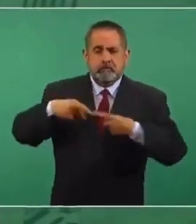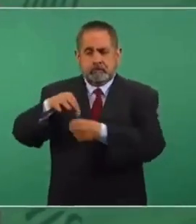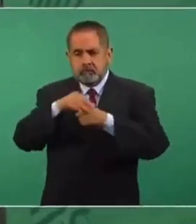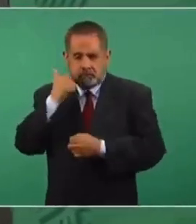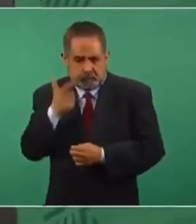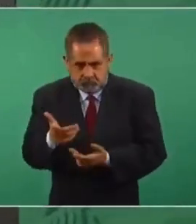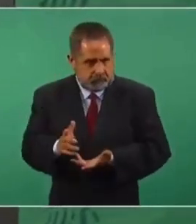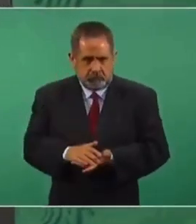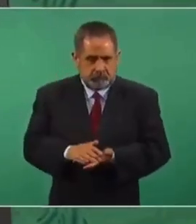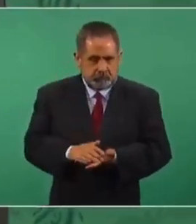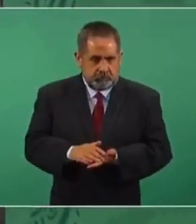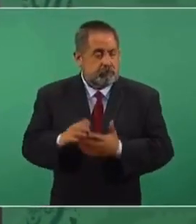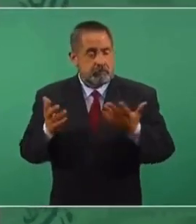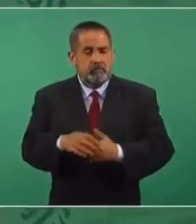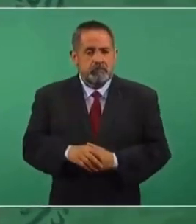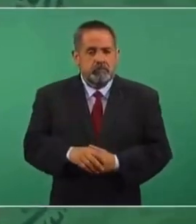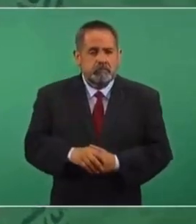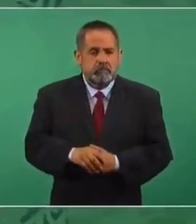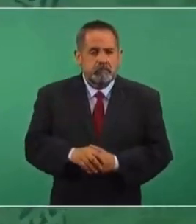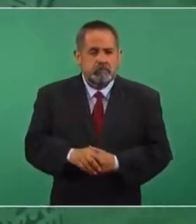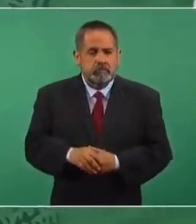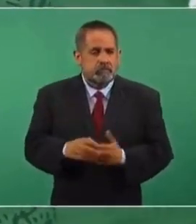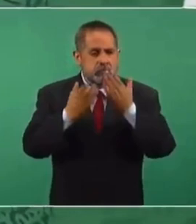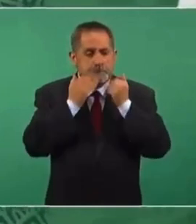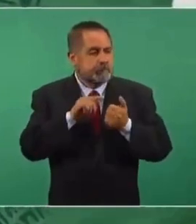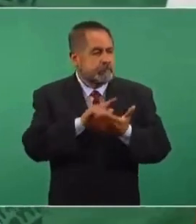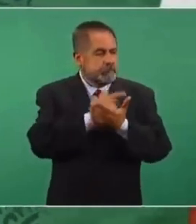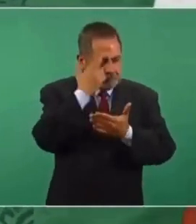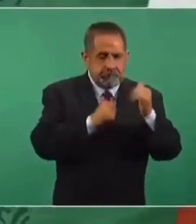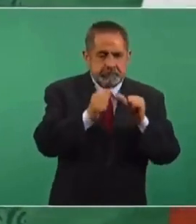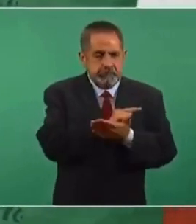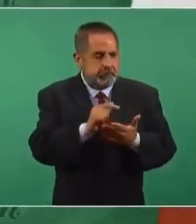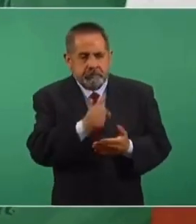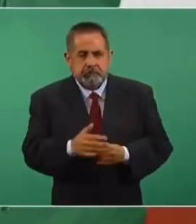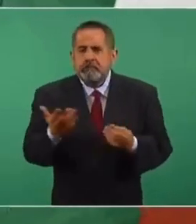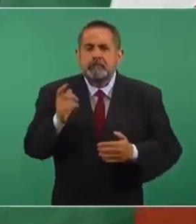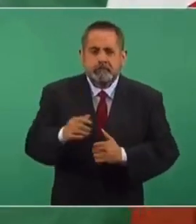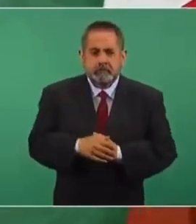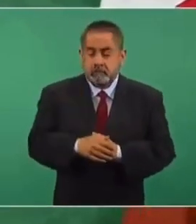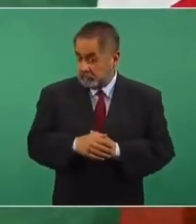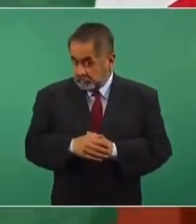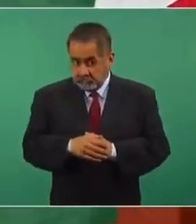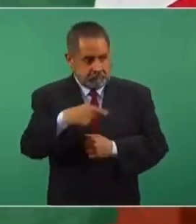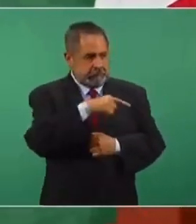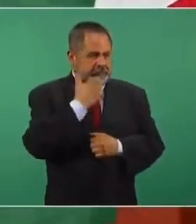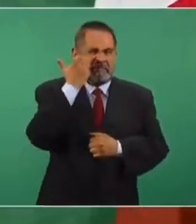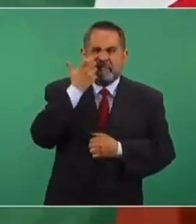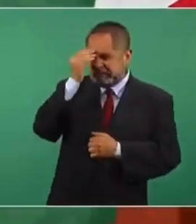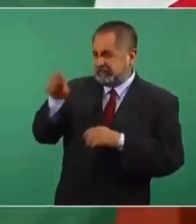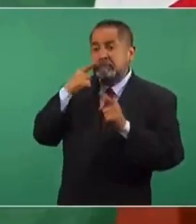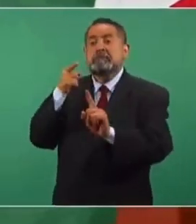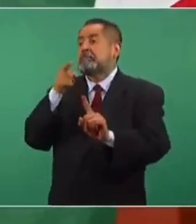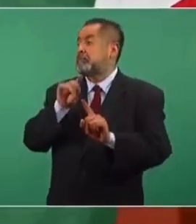y no hay delitos, nada más porque ya se tomó como bandera